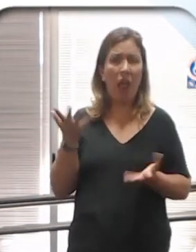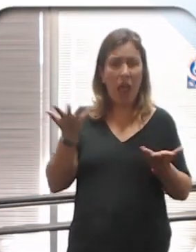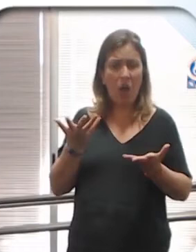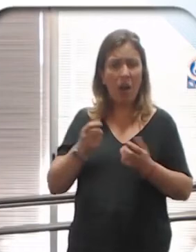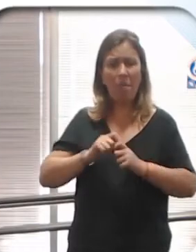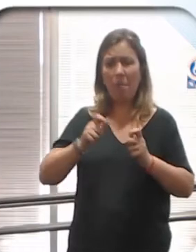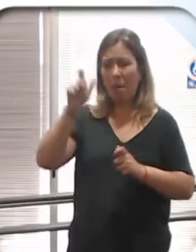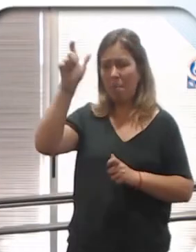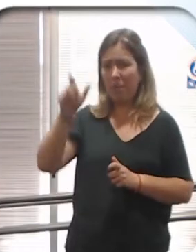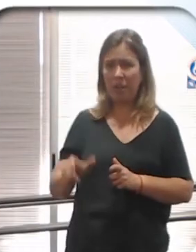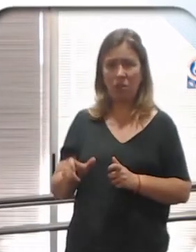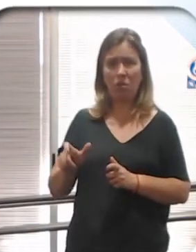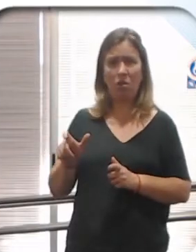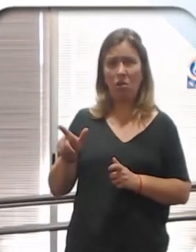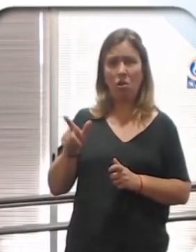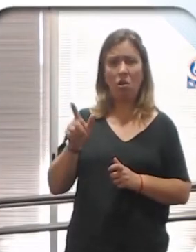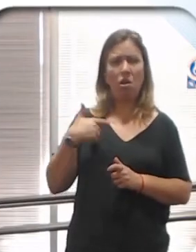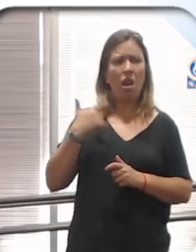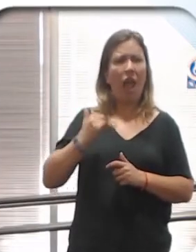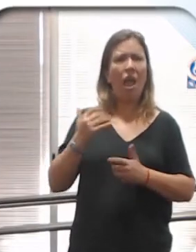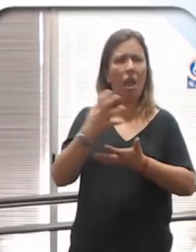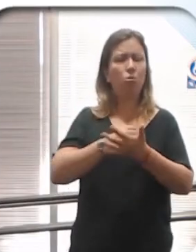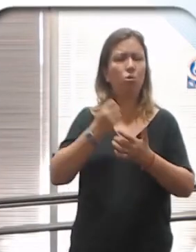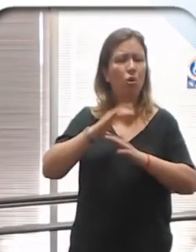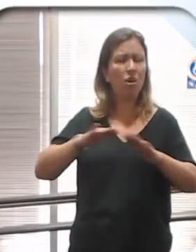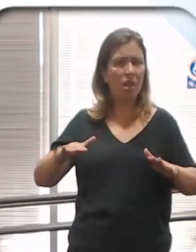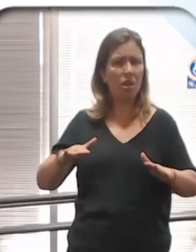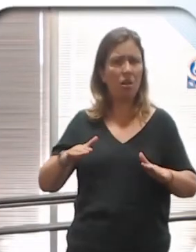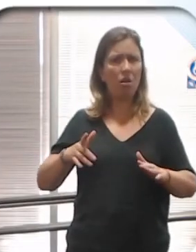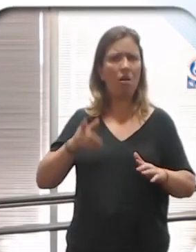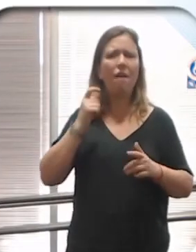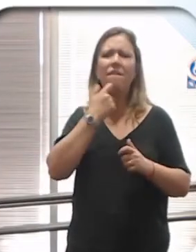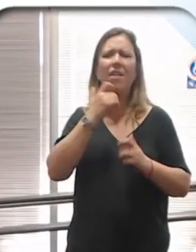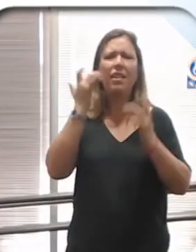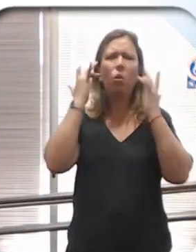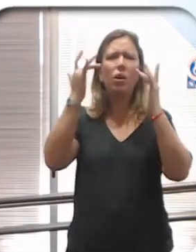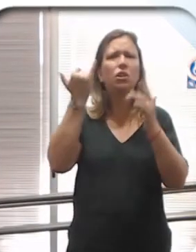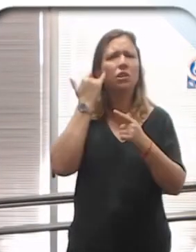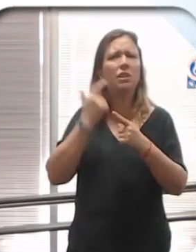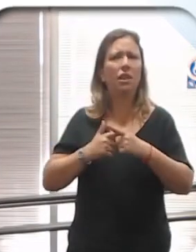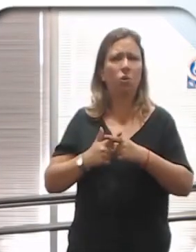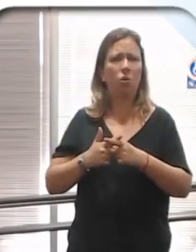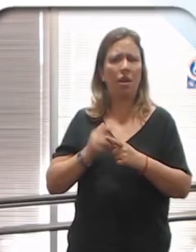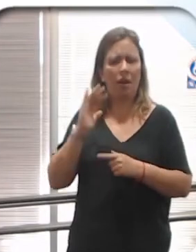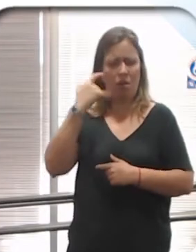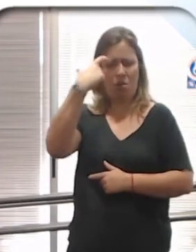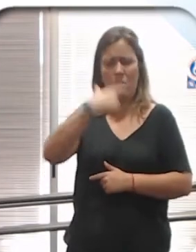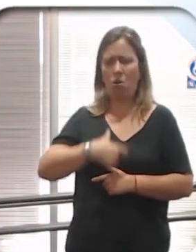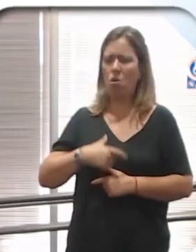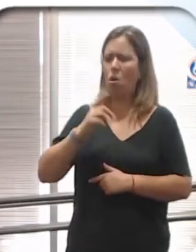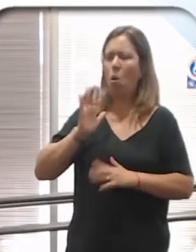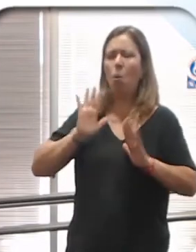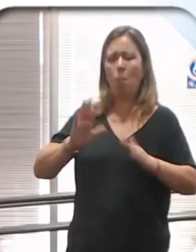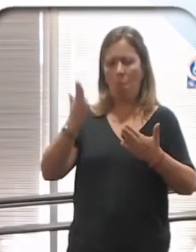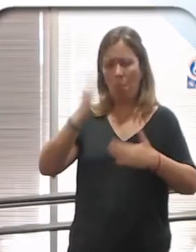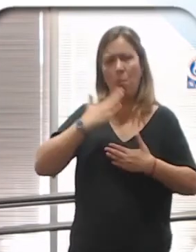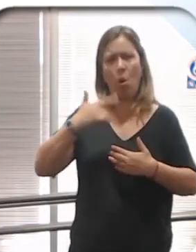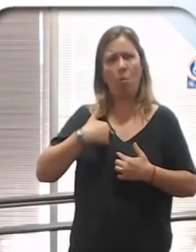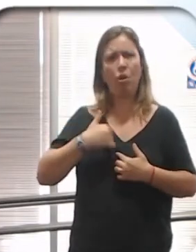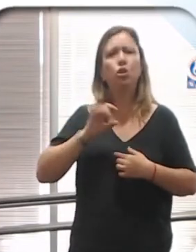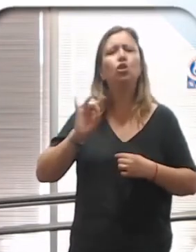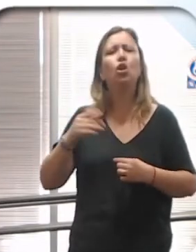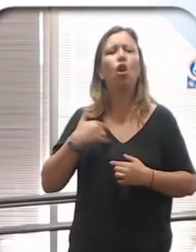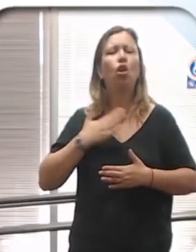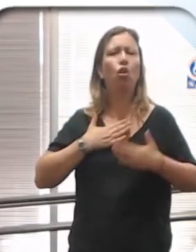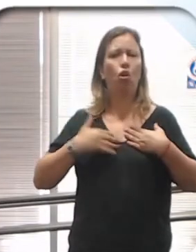viendo, la persona que no tiene discapacidad, es impresionante, va la falta de educación sexual en reconocer al cuerpo como propio, el que solo me lo